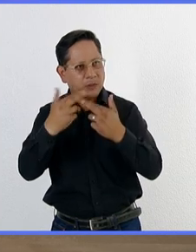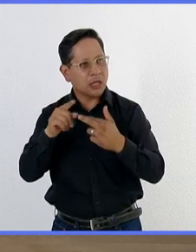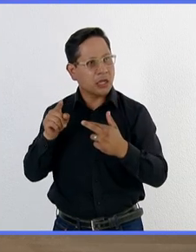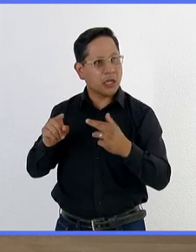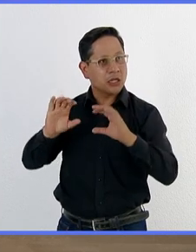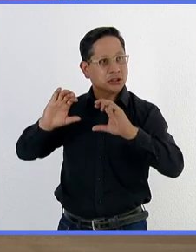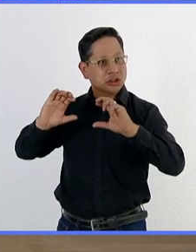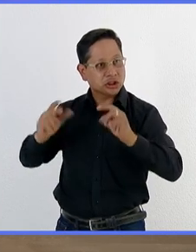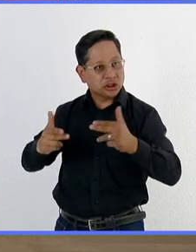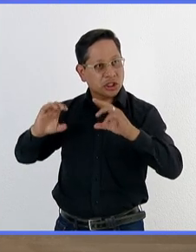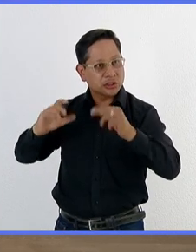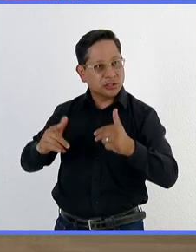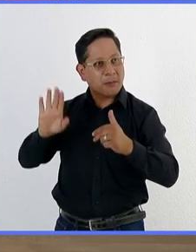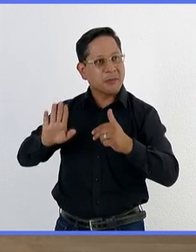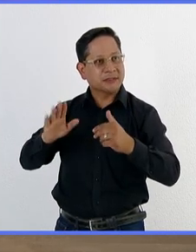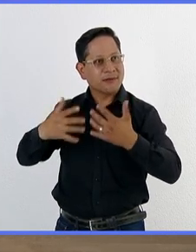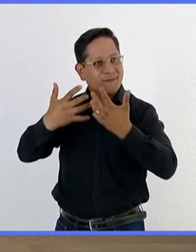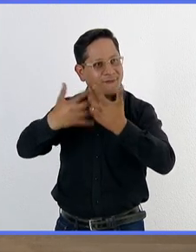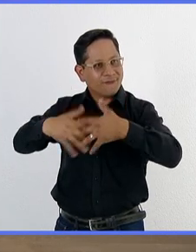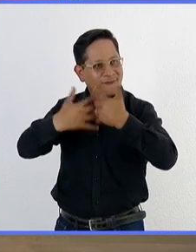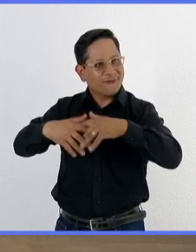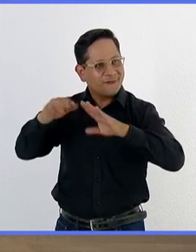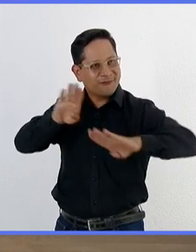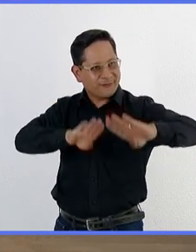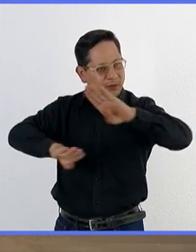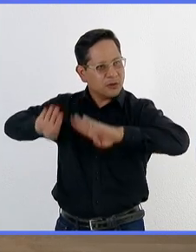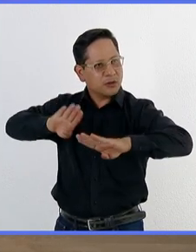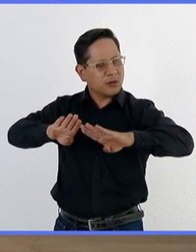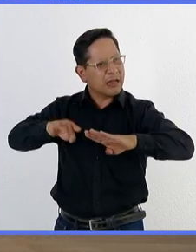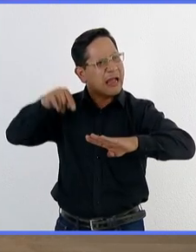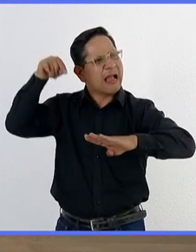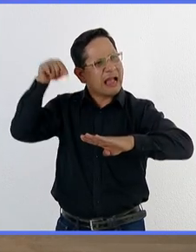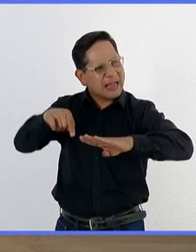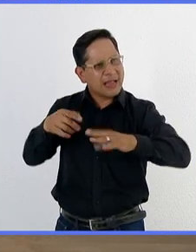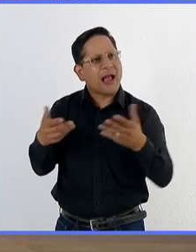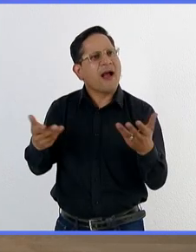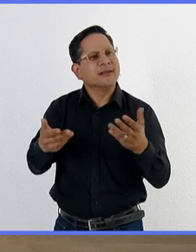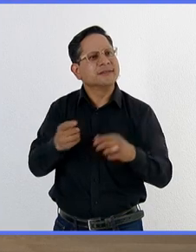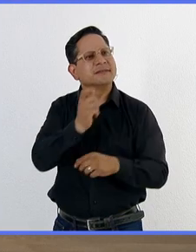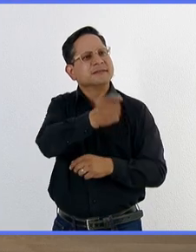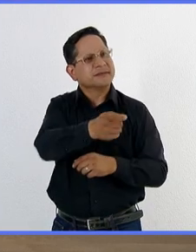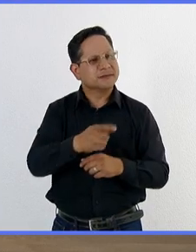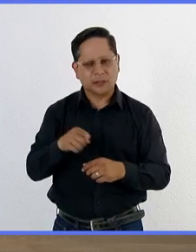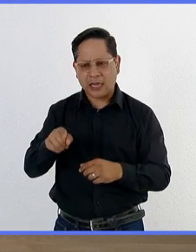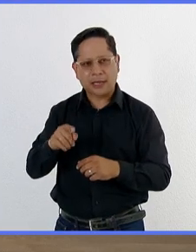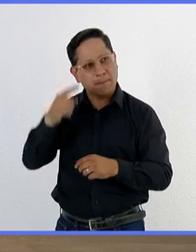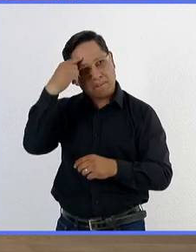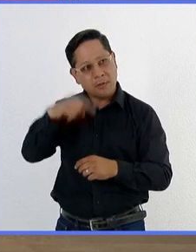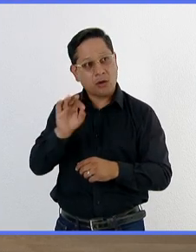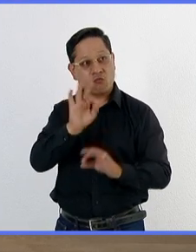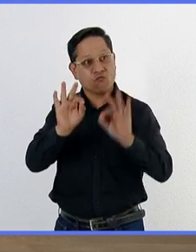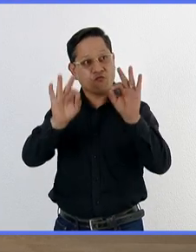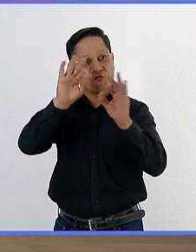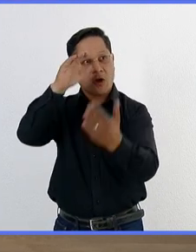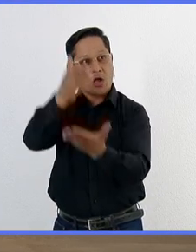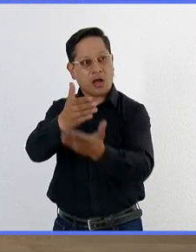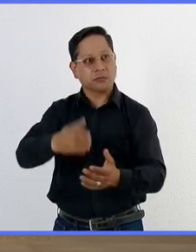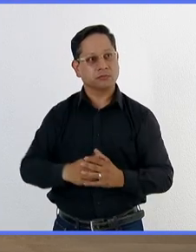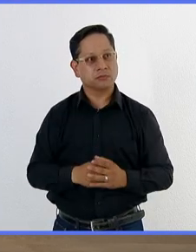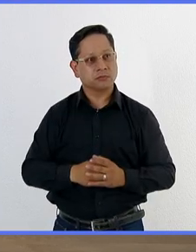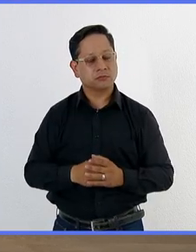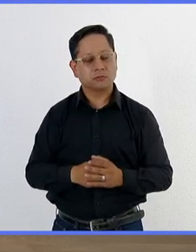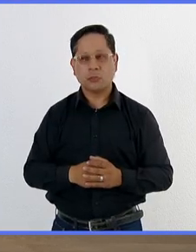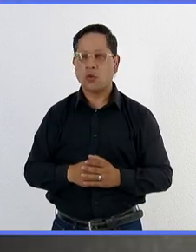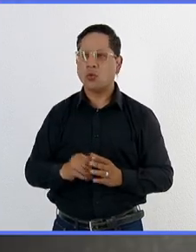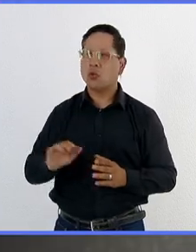Chiapas cuentan con una biofábrica. ¿Cuáles son los trabajos que ahí se hacen para poder erradicar esta plaga? Bueno,